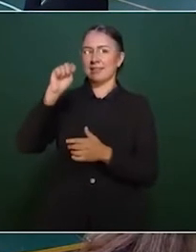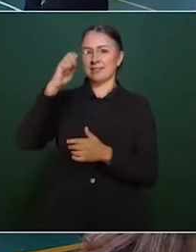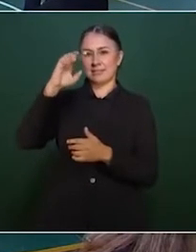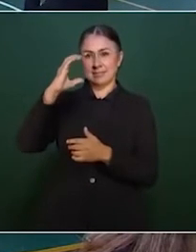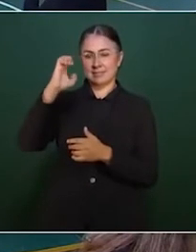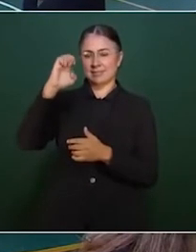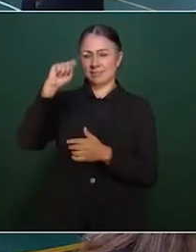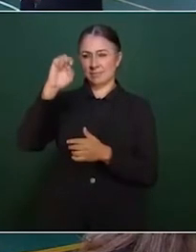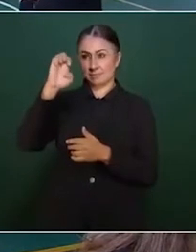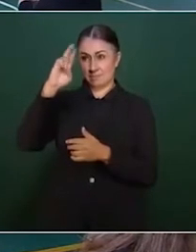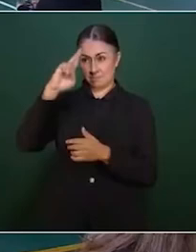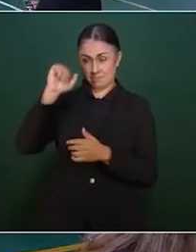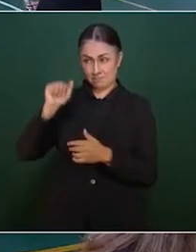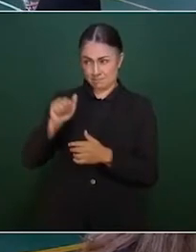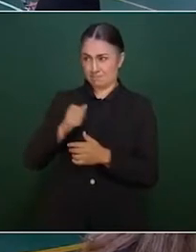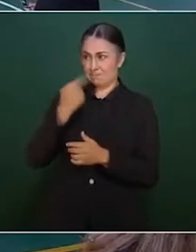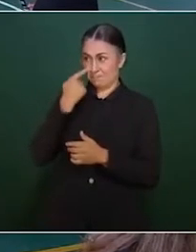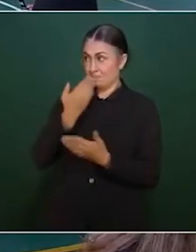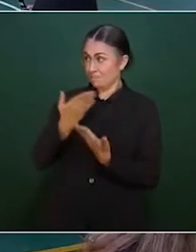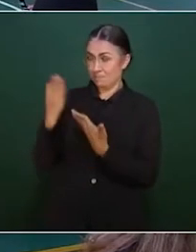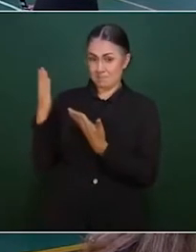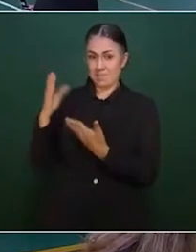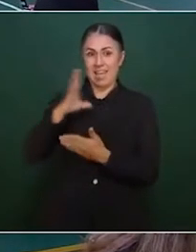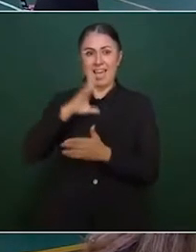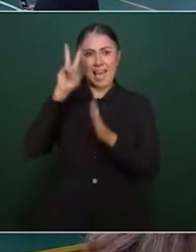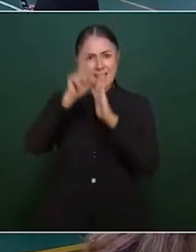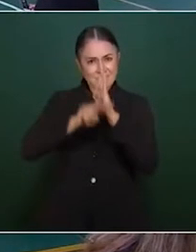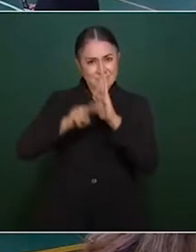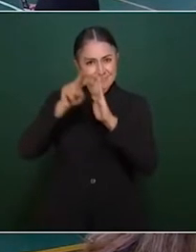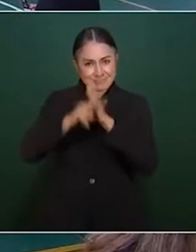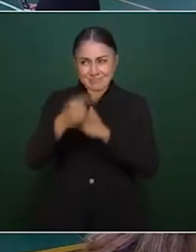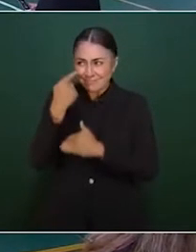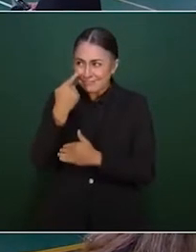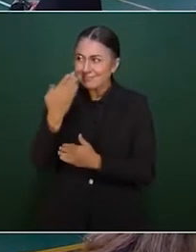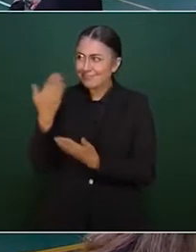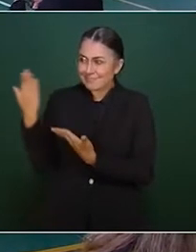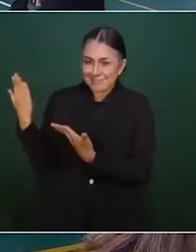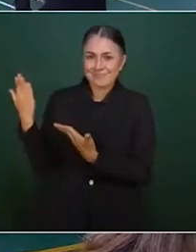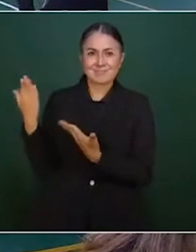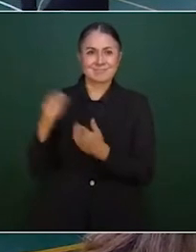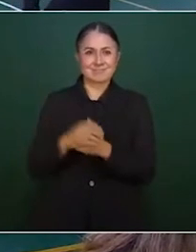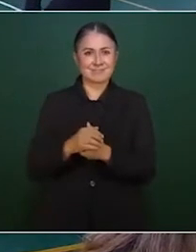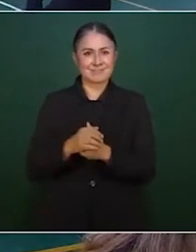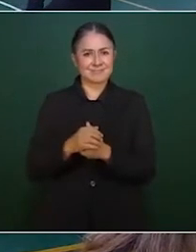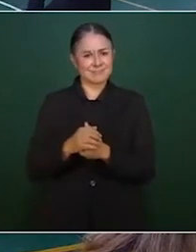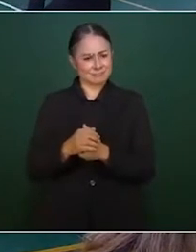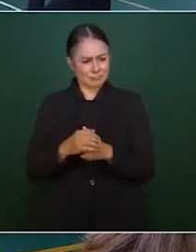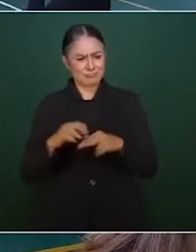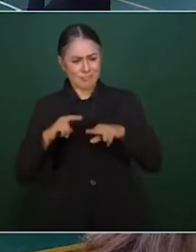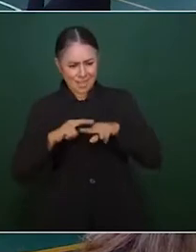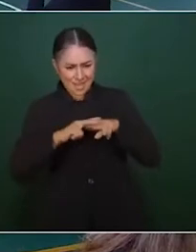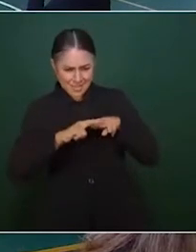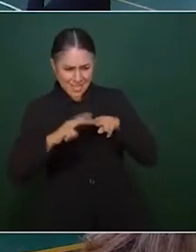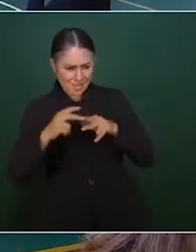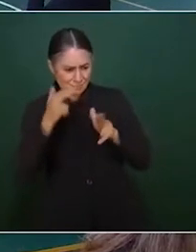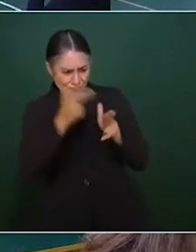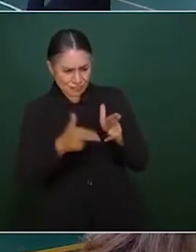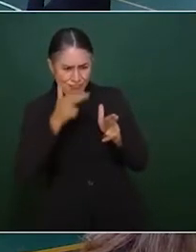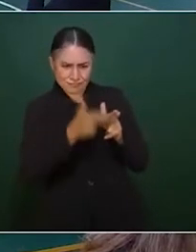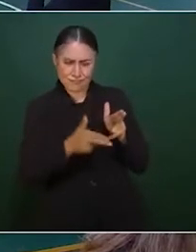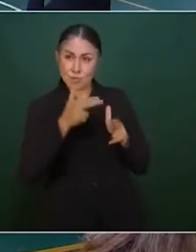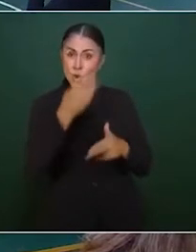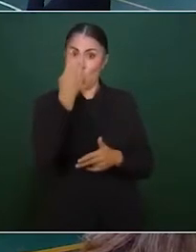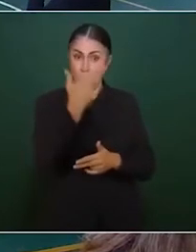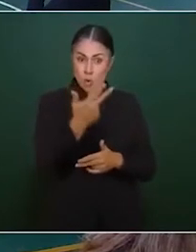Les dejamos un video donde se ve el recorrido de 8.7 kilómetros que hizo el